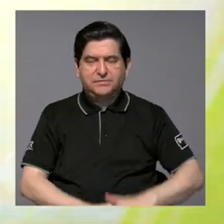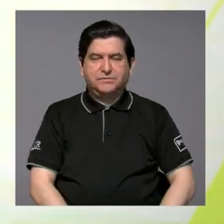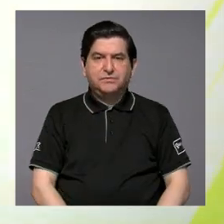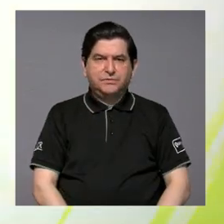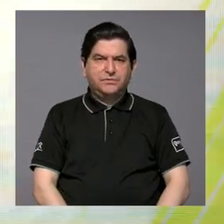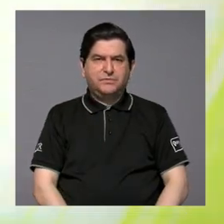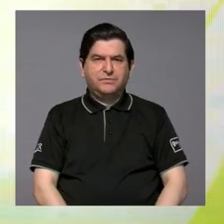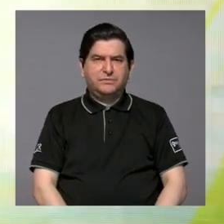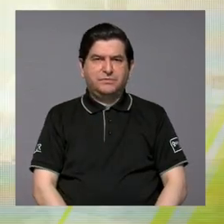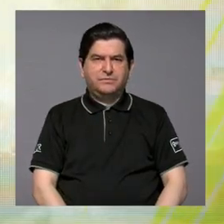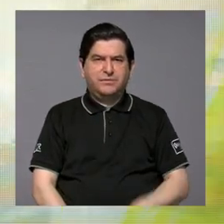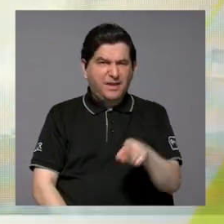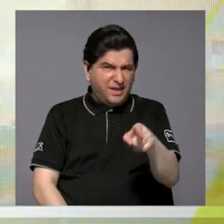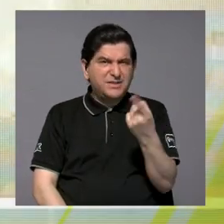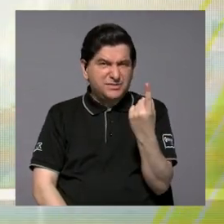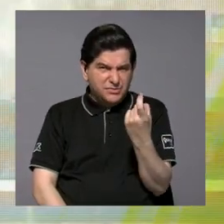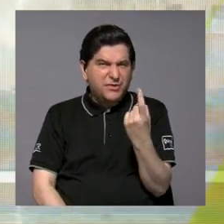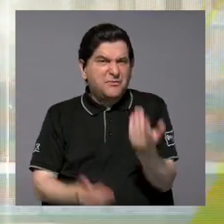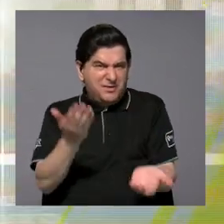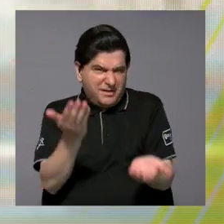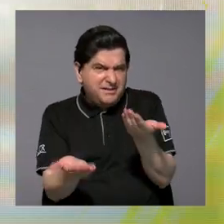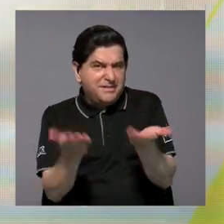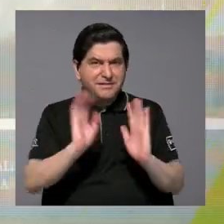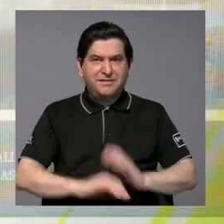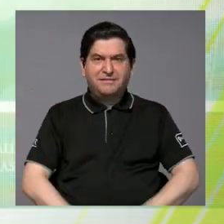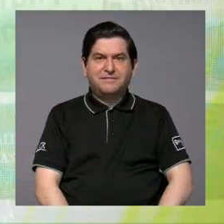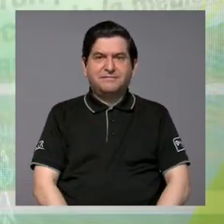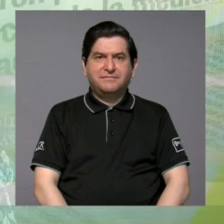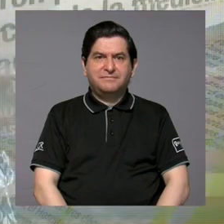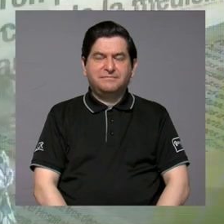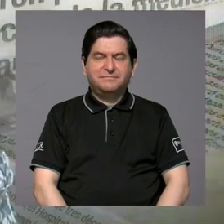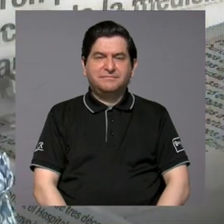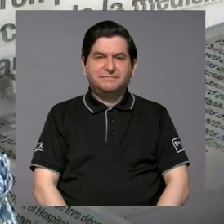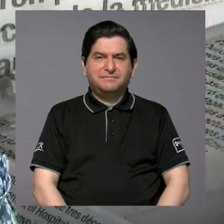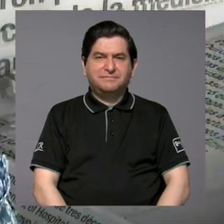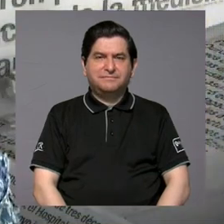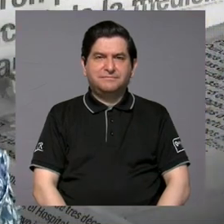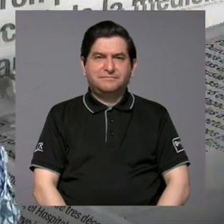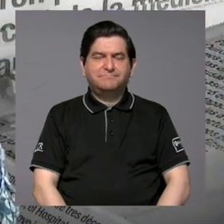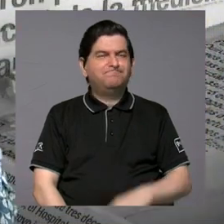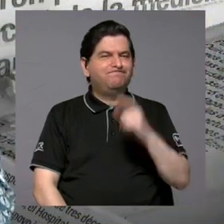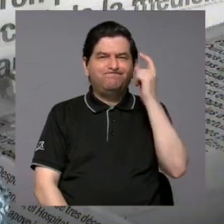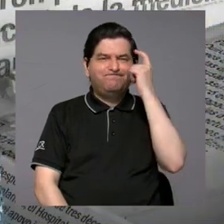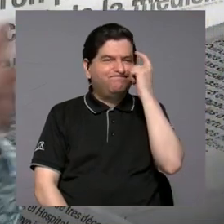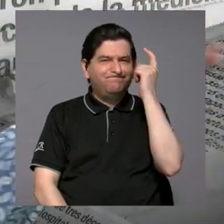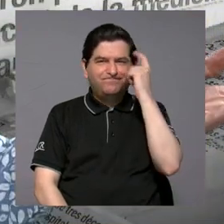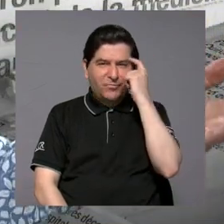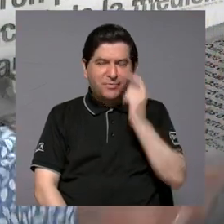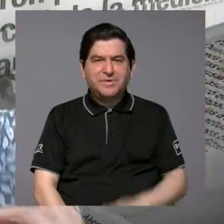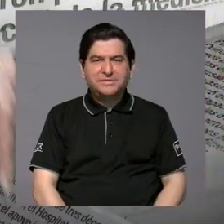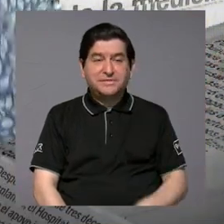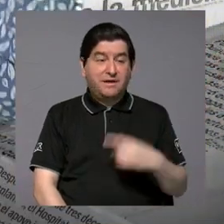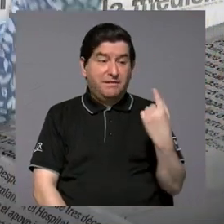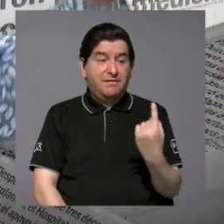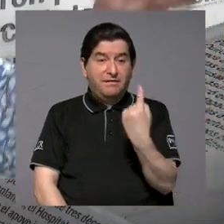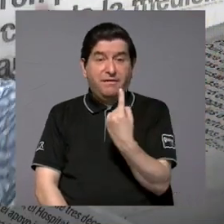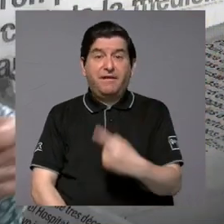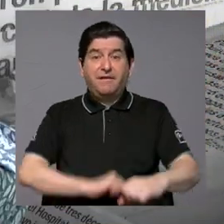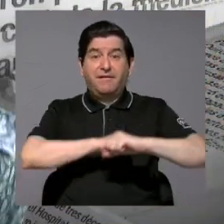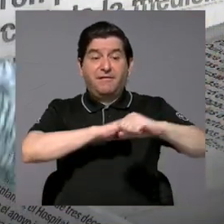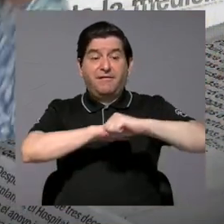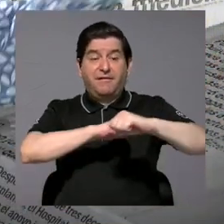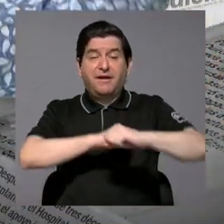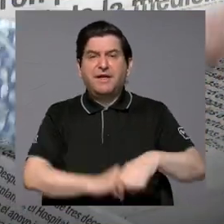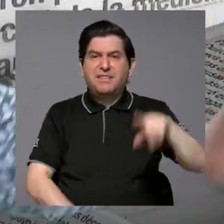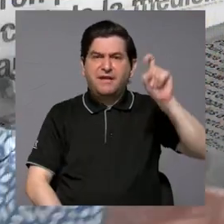¿Eso será que es lo que ha faltado? Que no se piense, como en cada campaña, que lo que